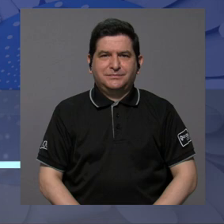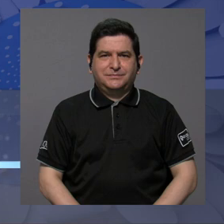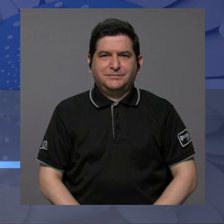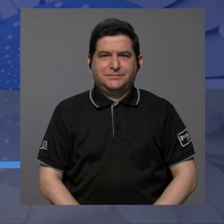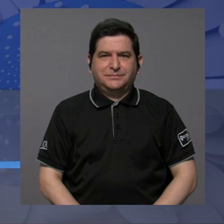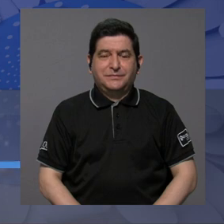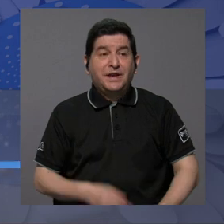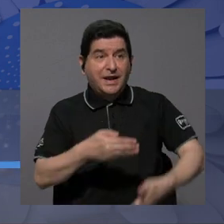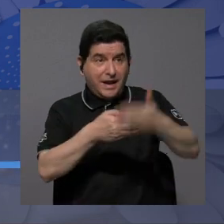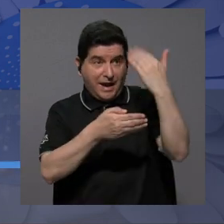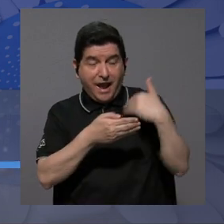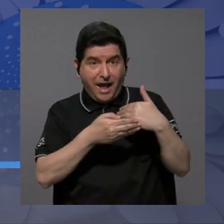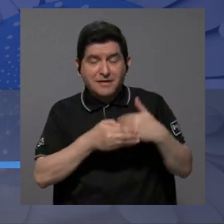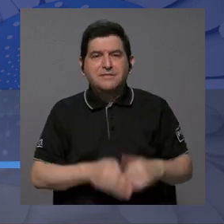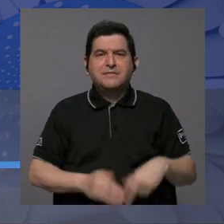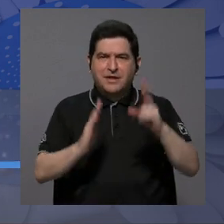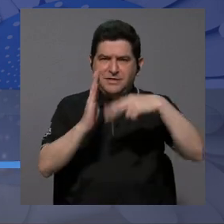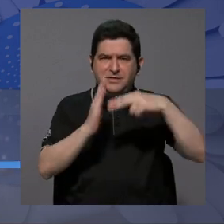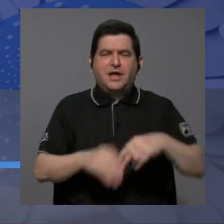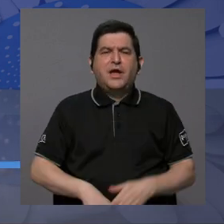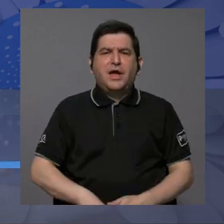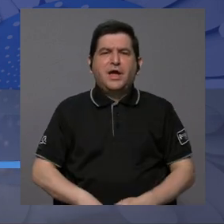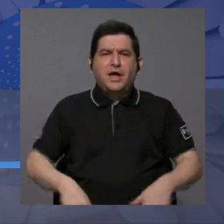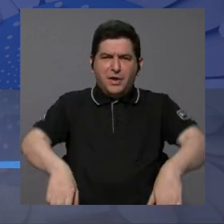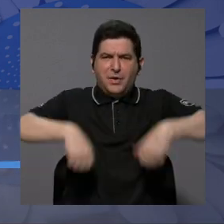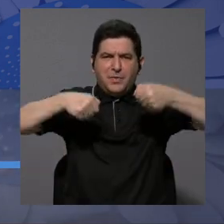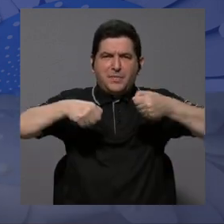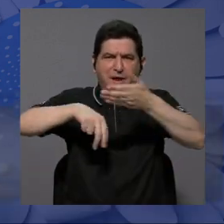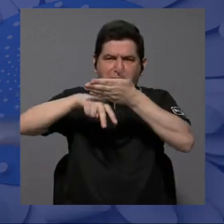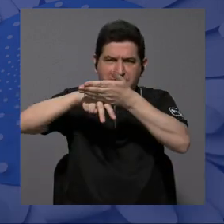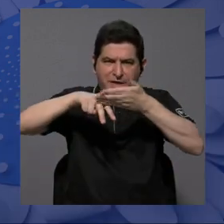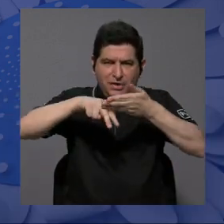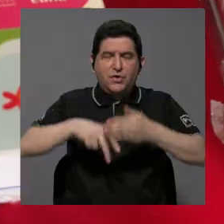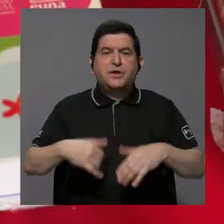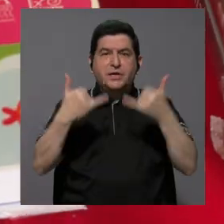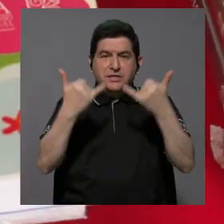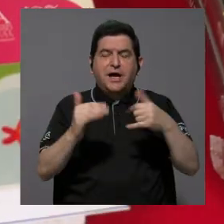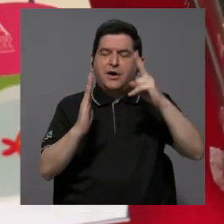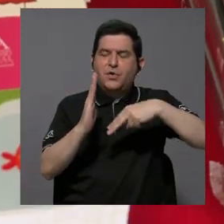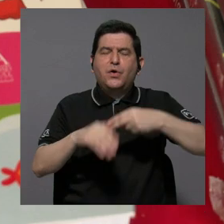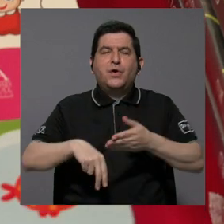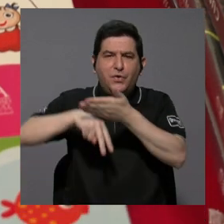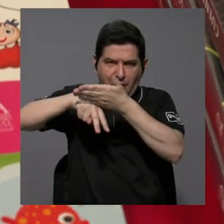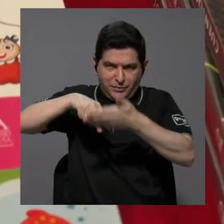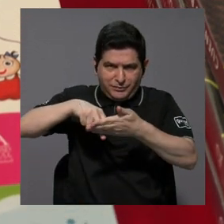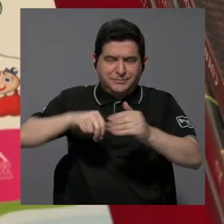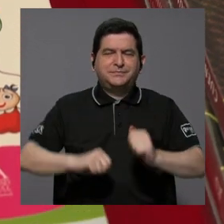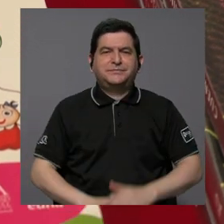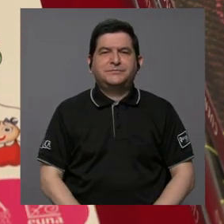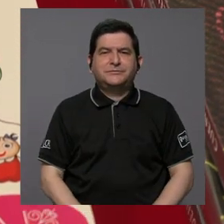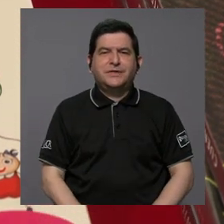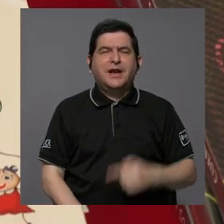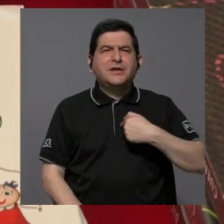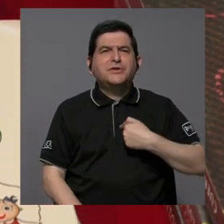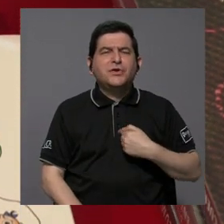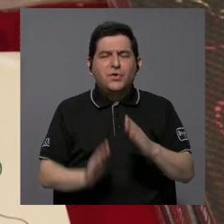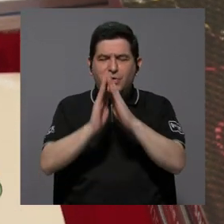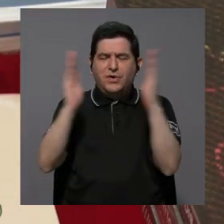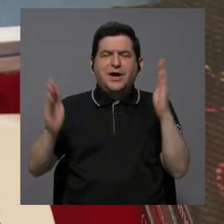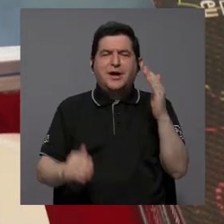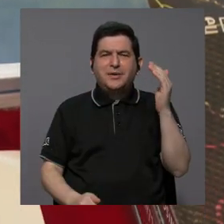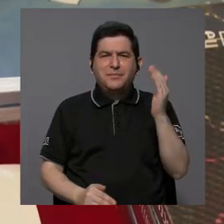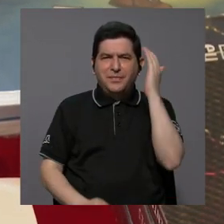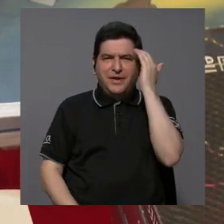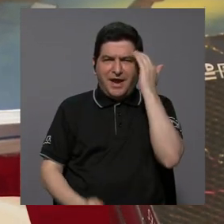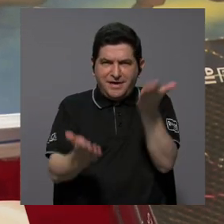ya leí pantalones cortos y me estoy leyendo pantalones largos. Me gusta expandir mis conocimientos